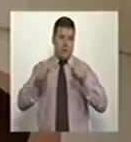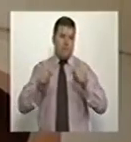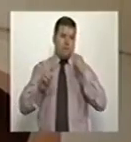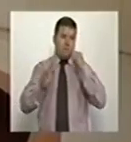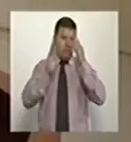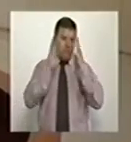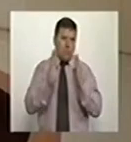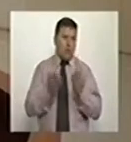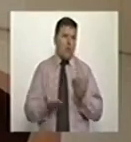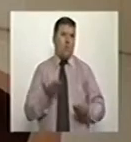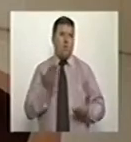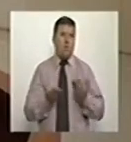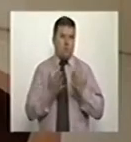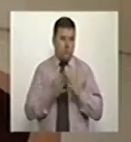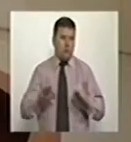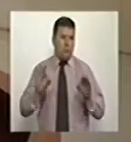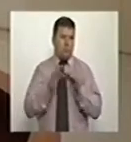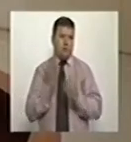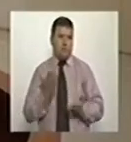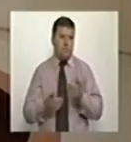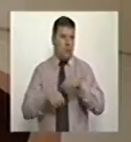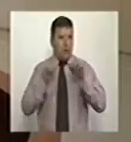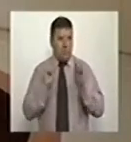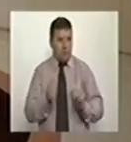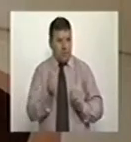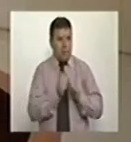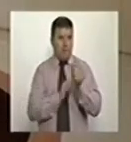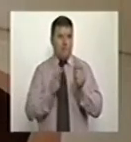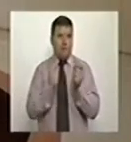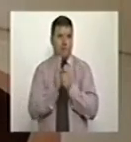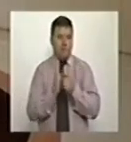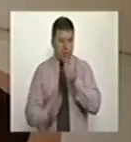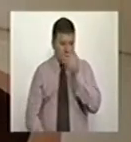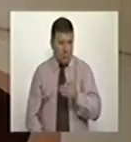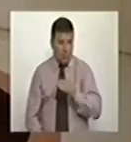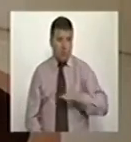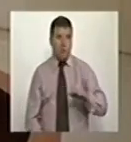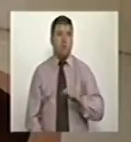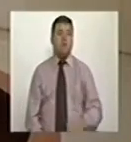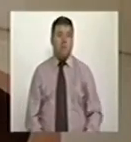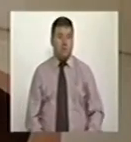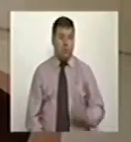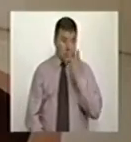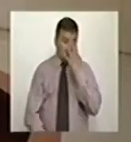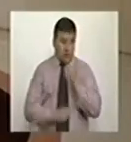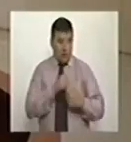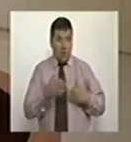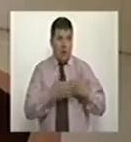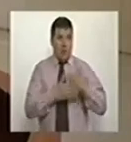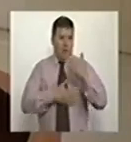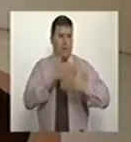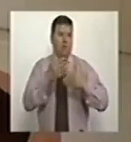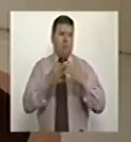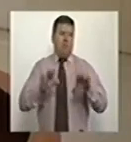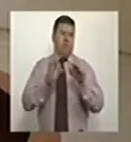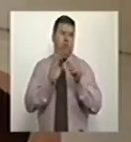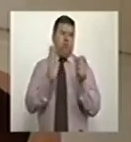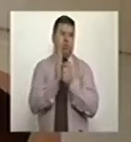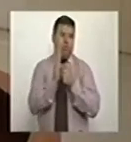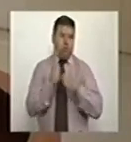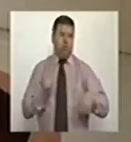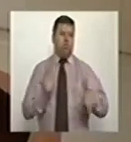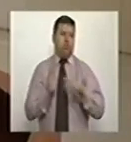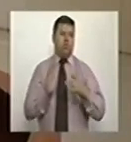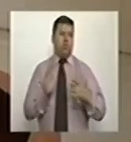a tener una posibilidad muy importante de poder trascender. Estoy seguro que en cuatro años los avances van a ser muy significativos,